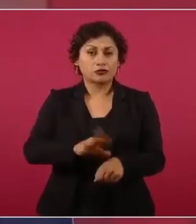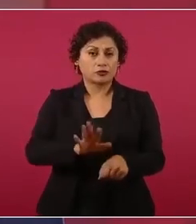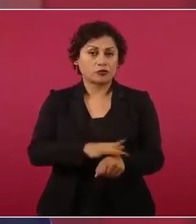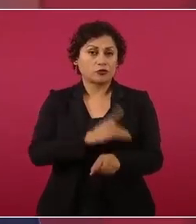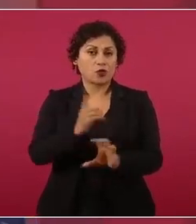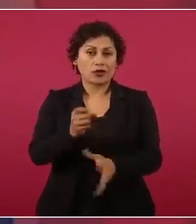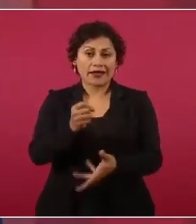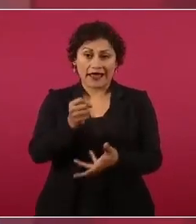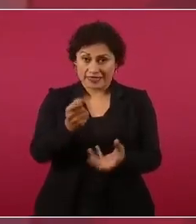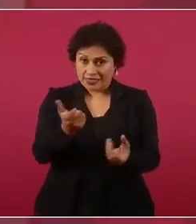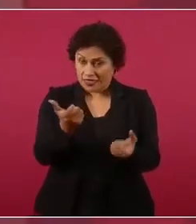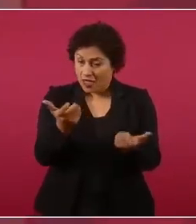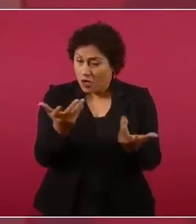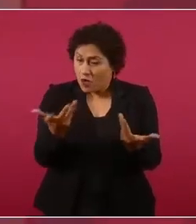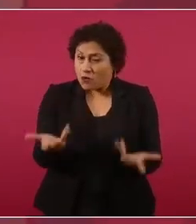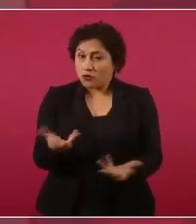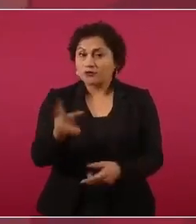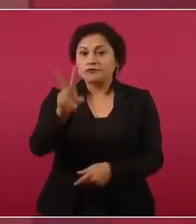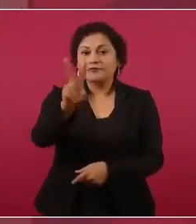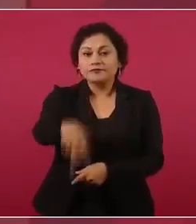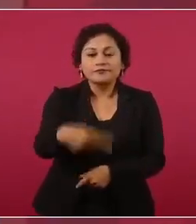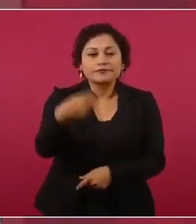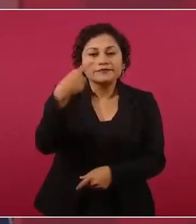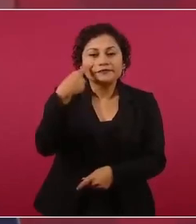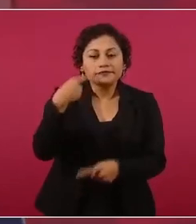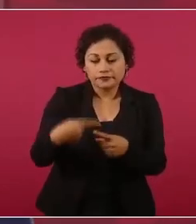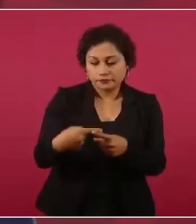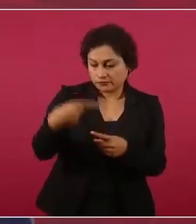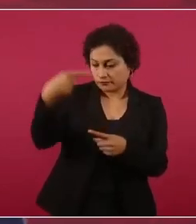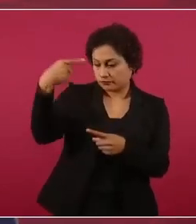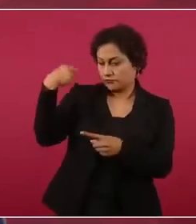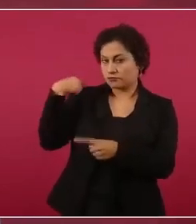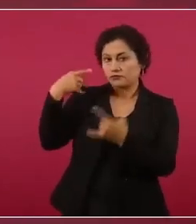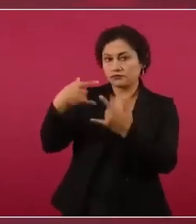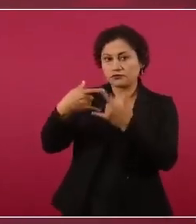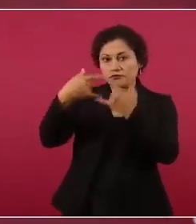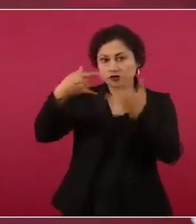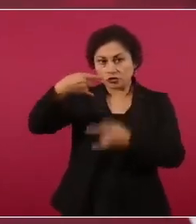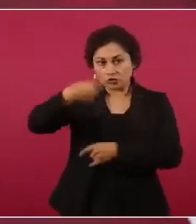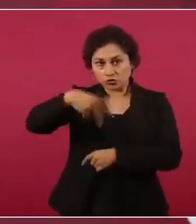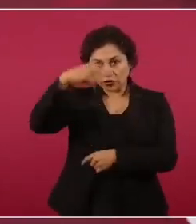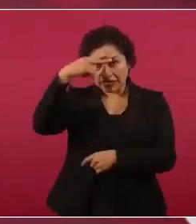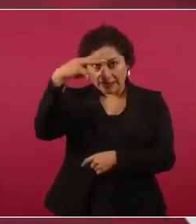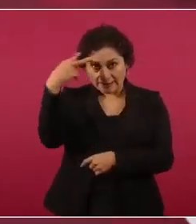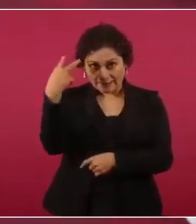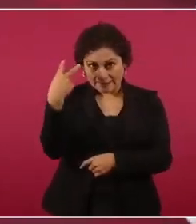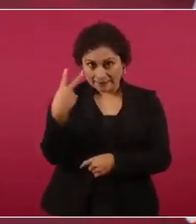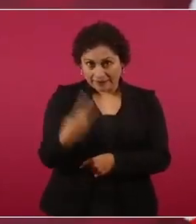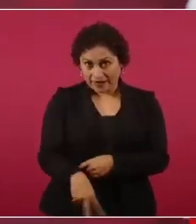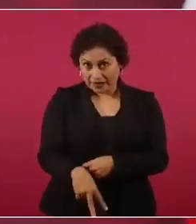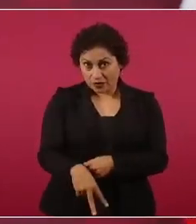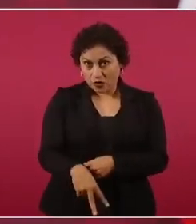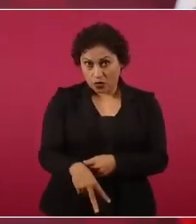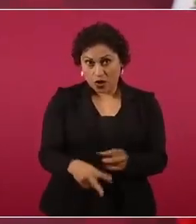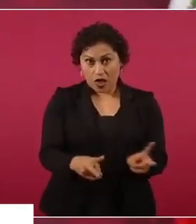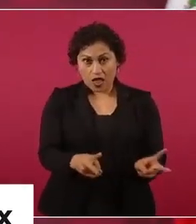Nunca en la historia de México se había saqueado tanto al país